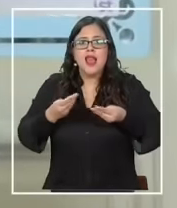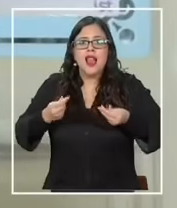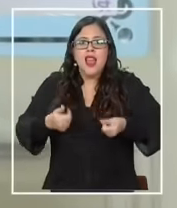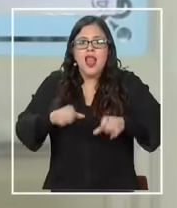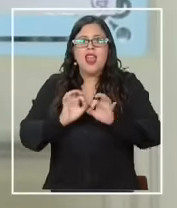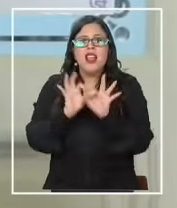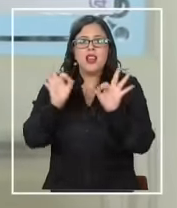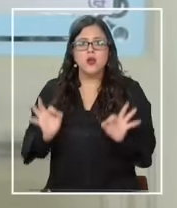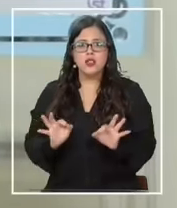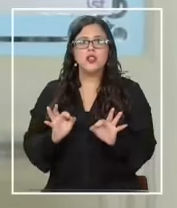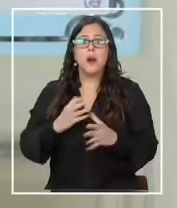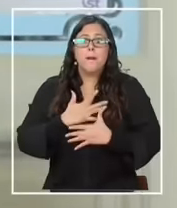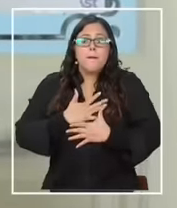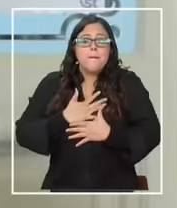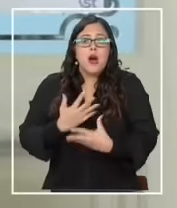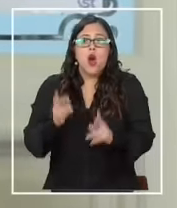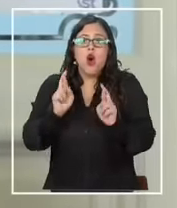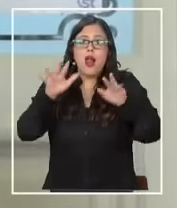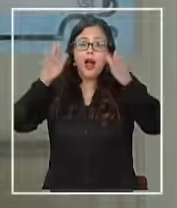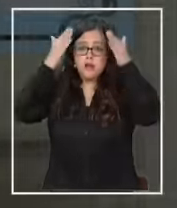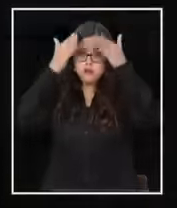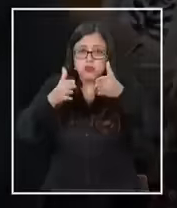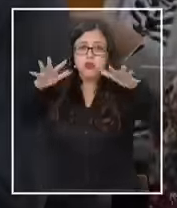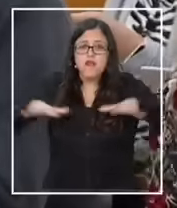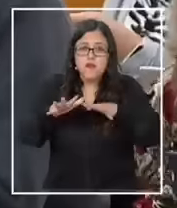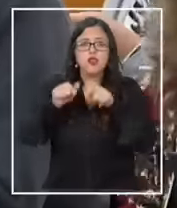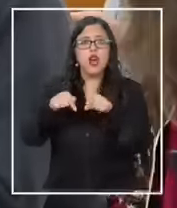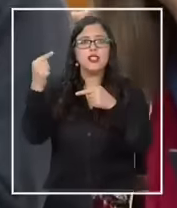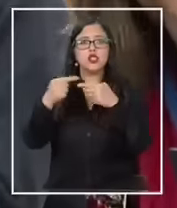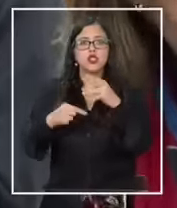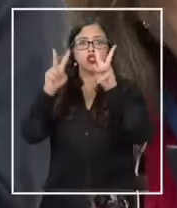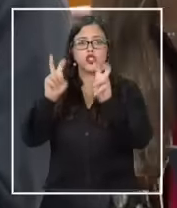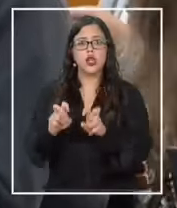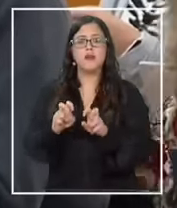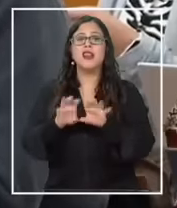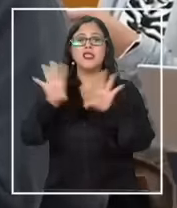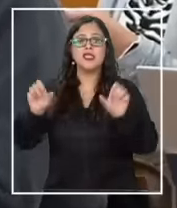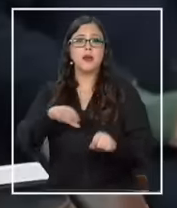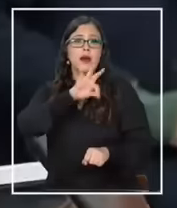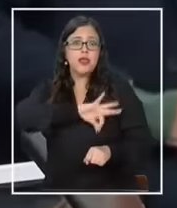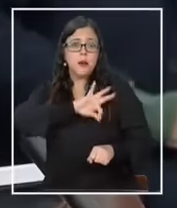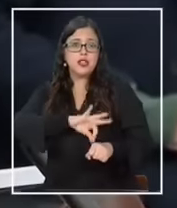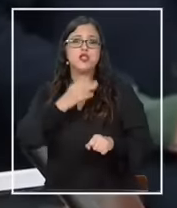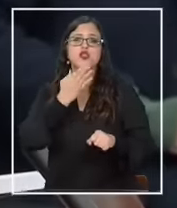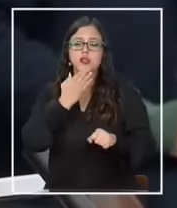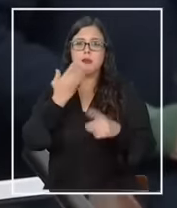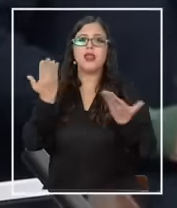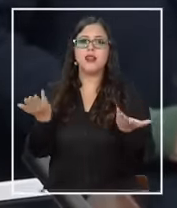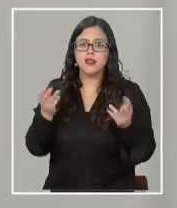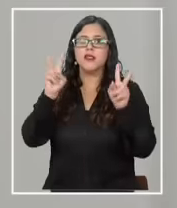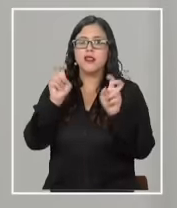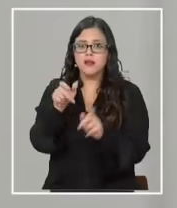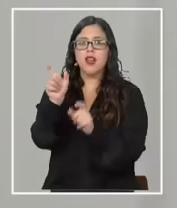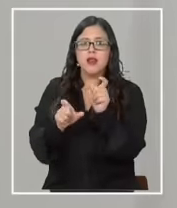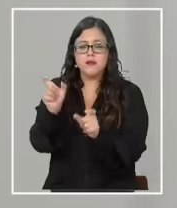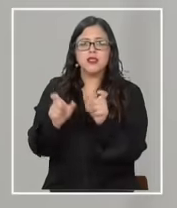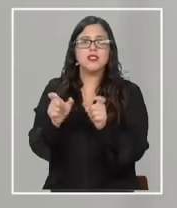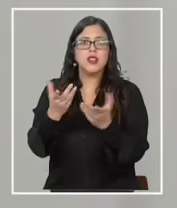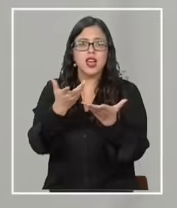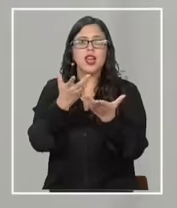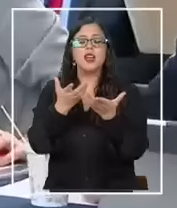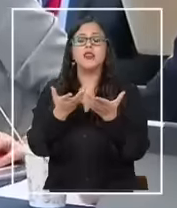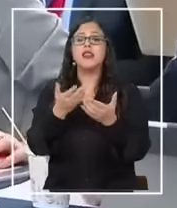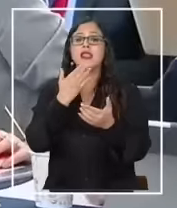educación. A me encantaría que pudiéramos enfocar nuestro esfuerzo en esa materia. El sistema de pensiones es uno que también abrió el debate entre los consejeros, la